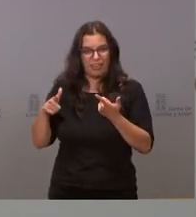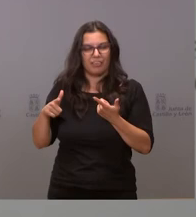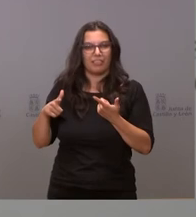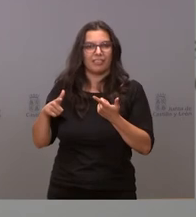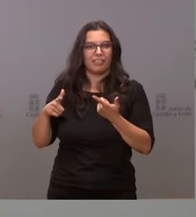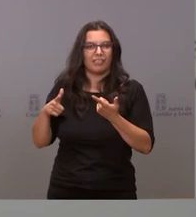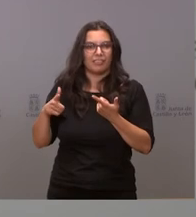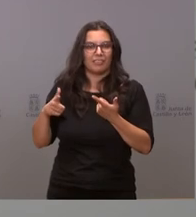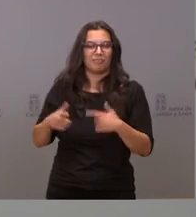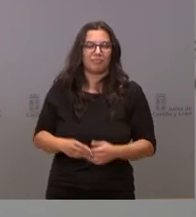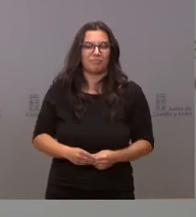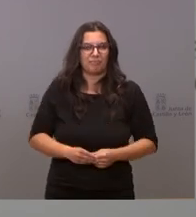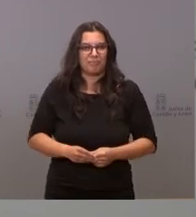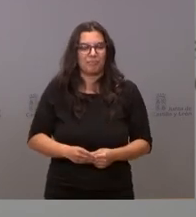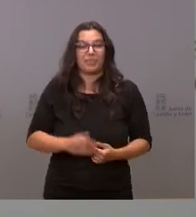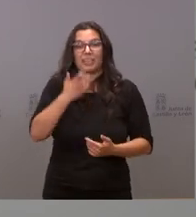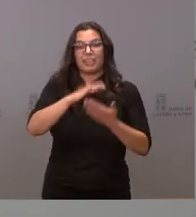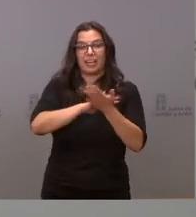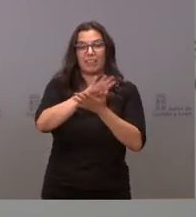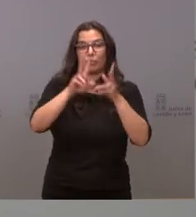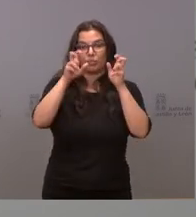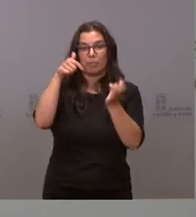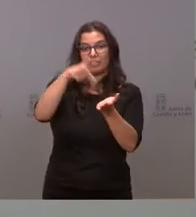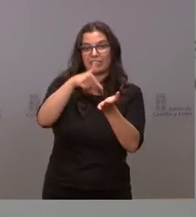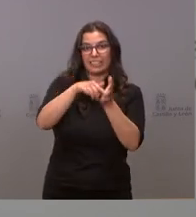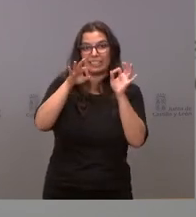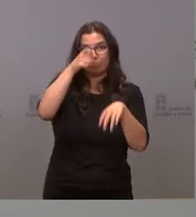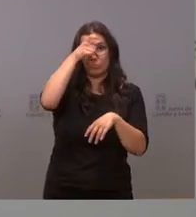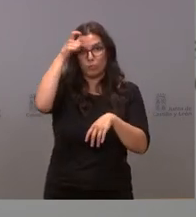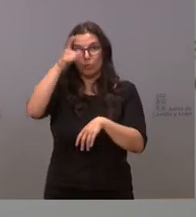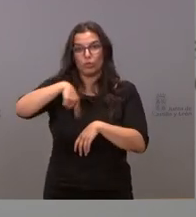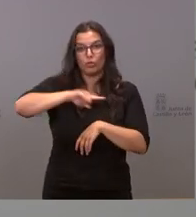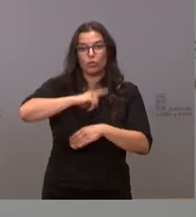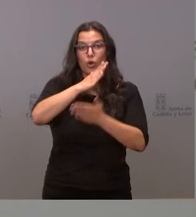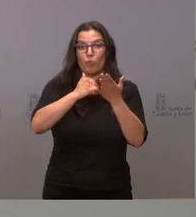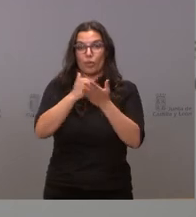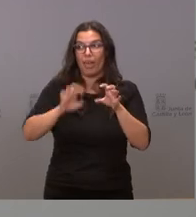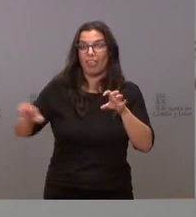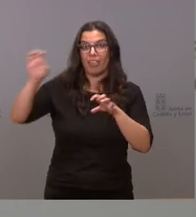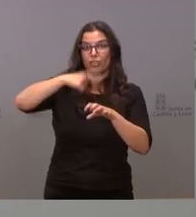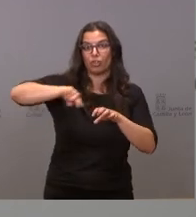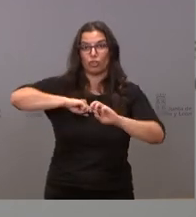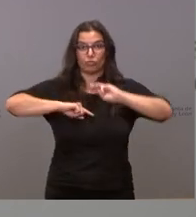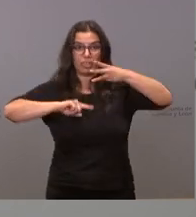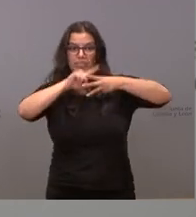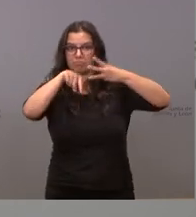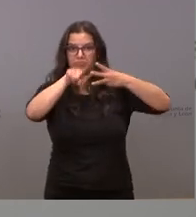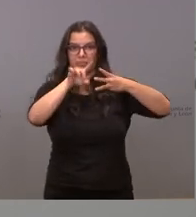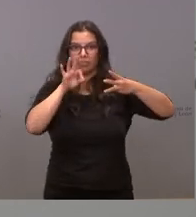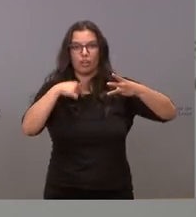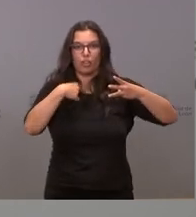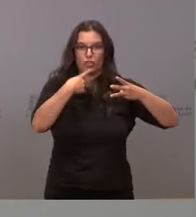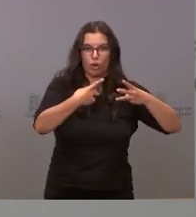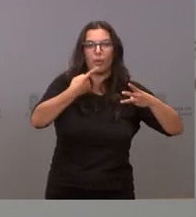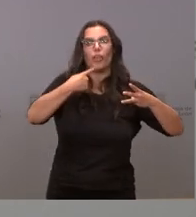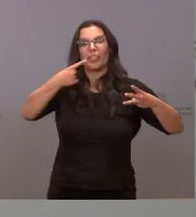Si hablamos vuelvo a insistir si hablamos de la fiscalidad rural estamos entre las tres mejores de España no porque lo diga yo que lo digo sino lo